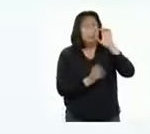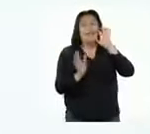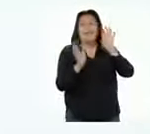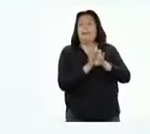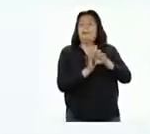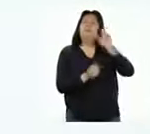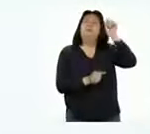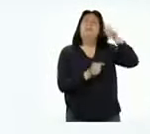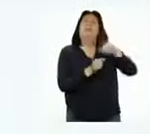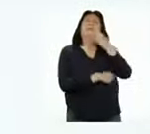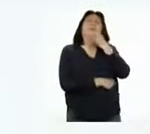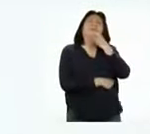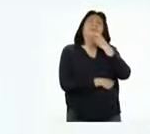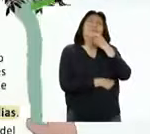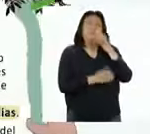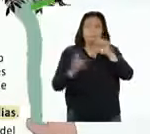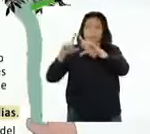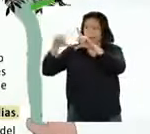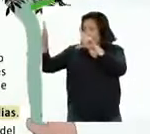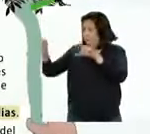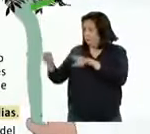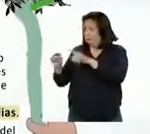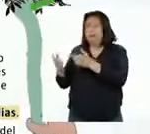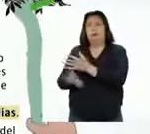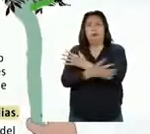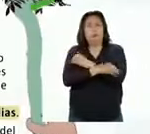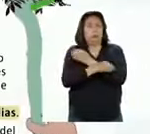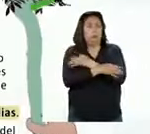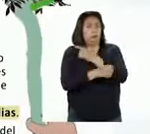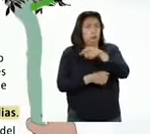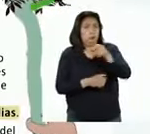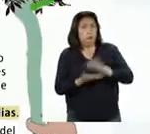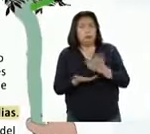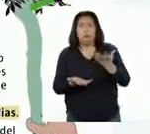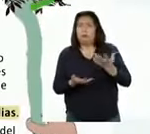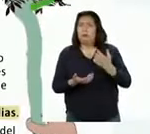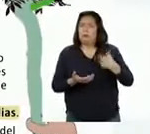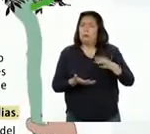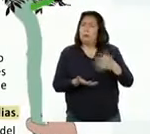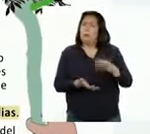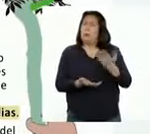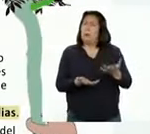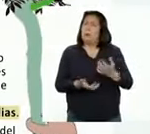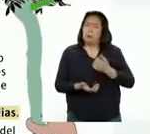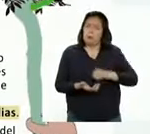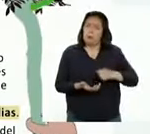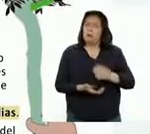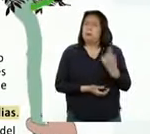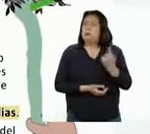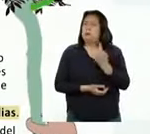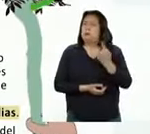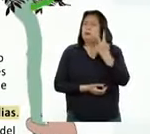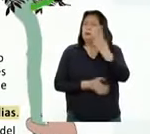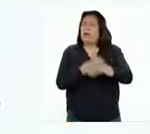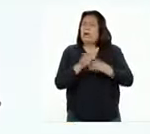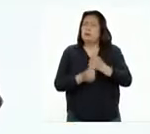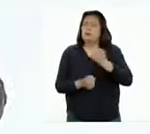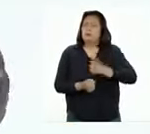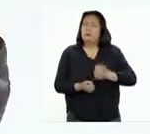recuerdo que leímos en la infografía que los osos silvestres del Perú se reproducen muy lento. Solo tienen crías cada dos años. Por